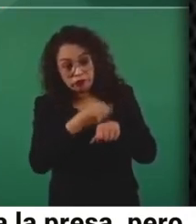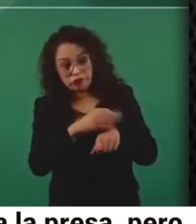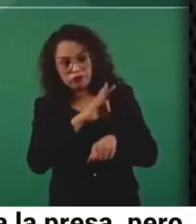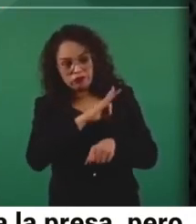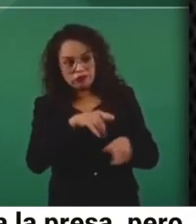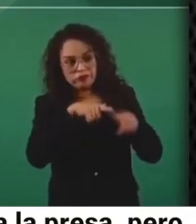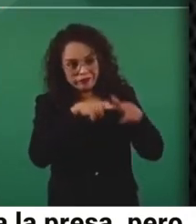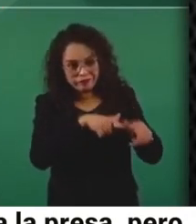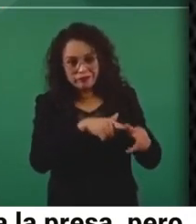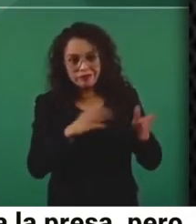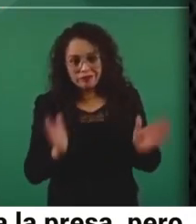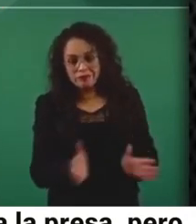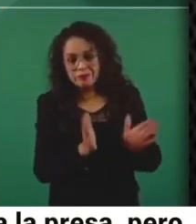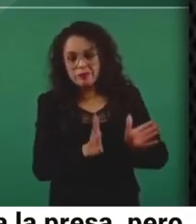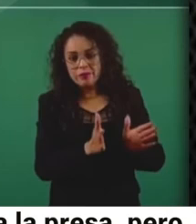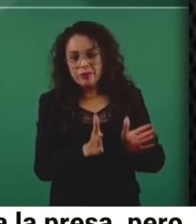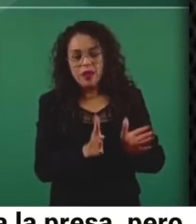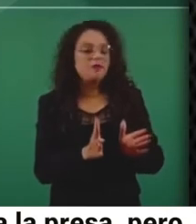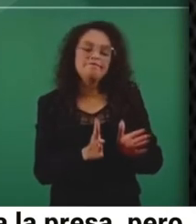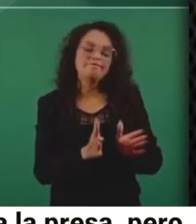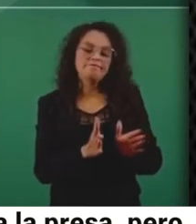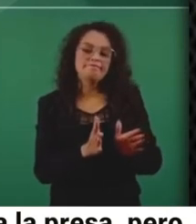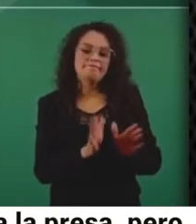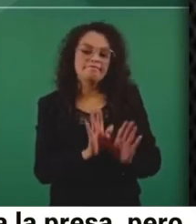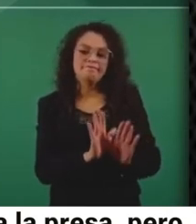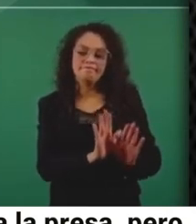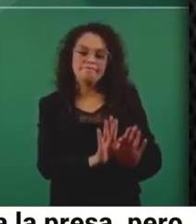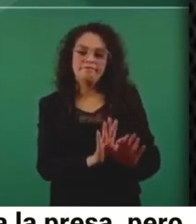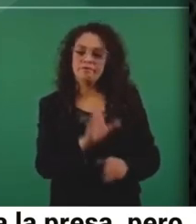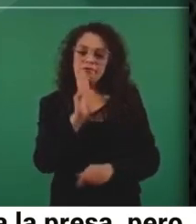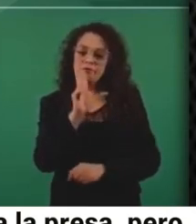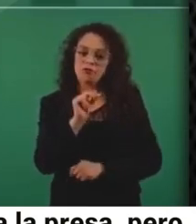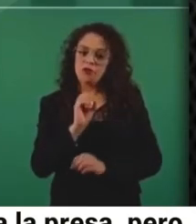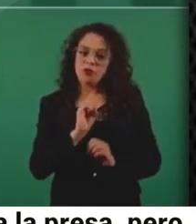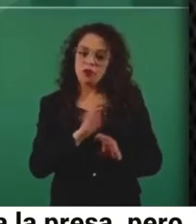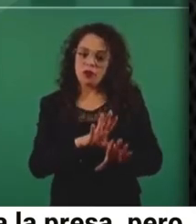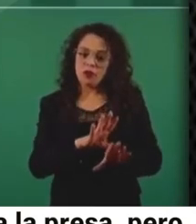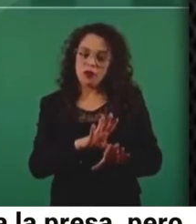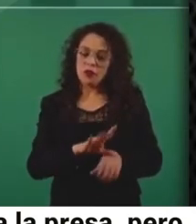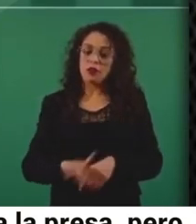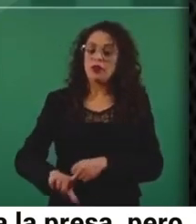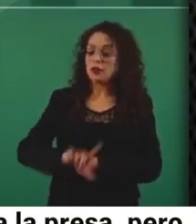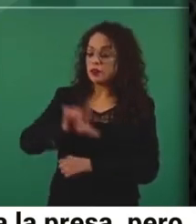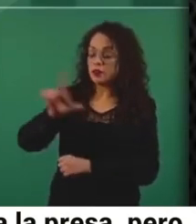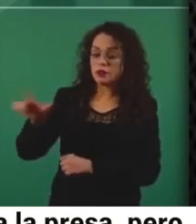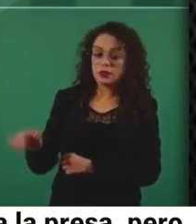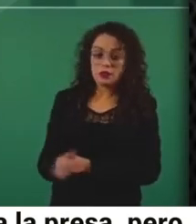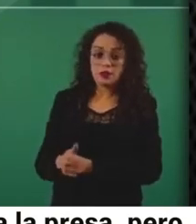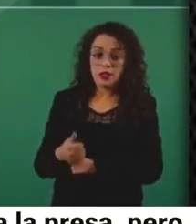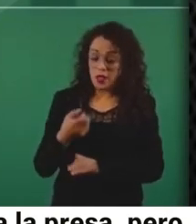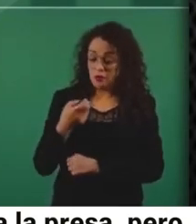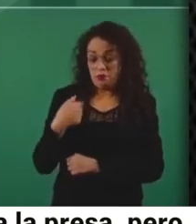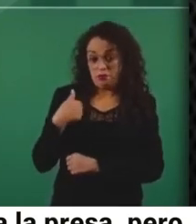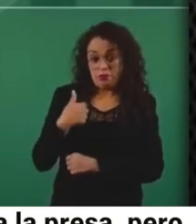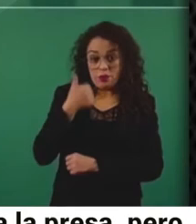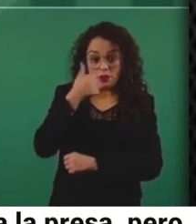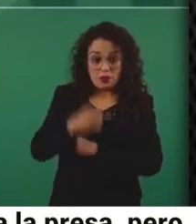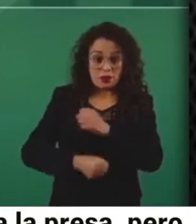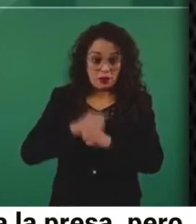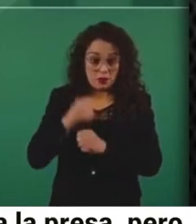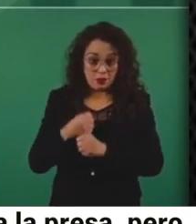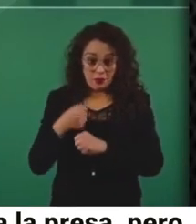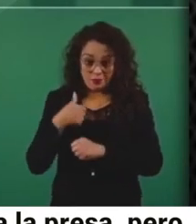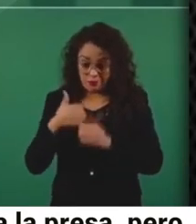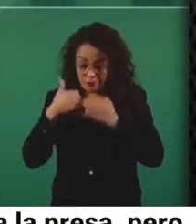a comenzar y ya en el sexenio no nos vamos a ocupar del asunto.